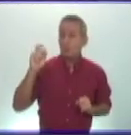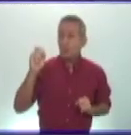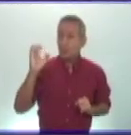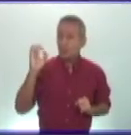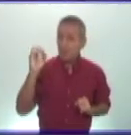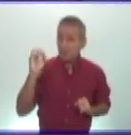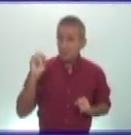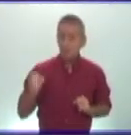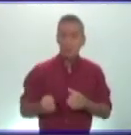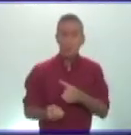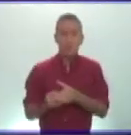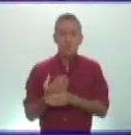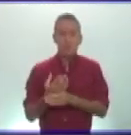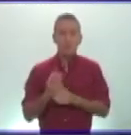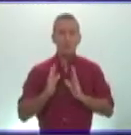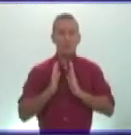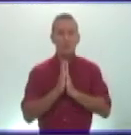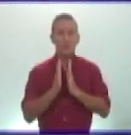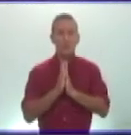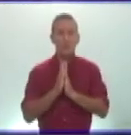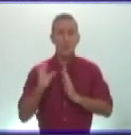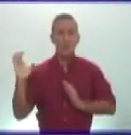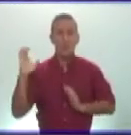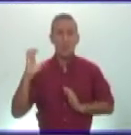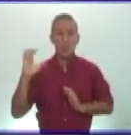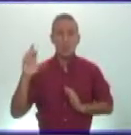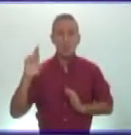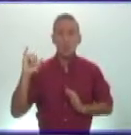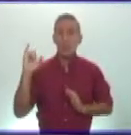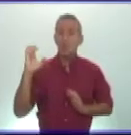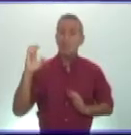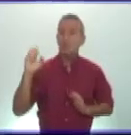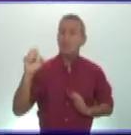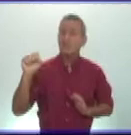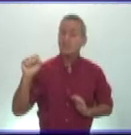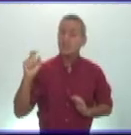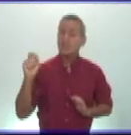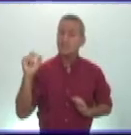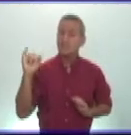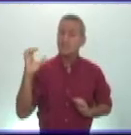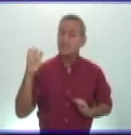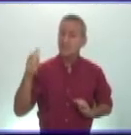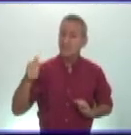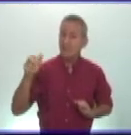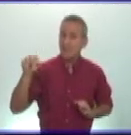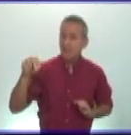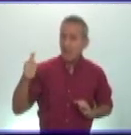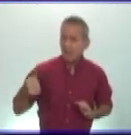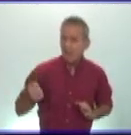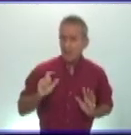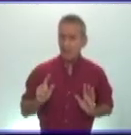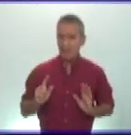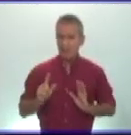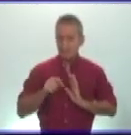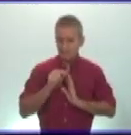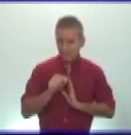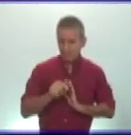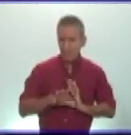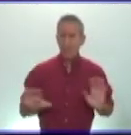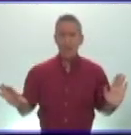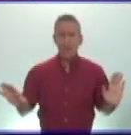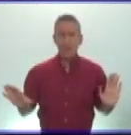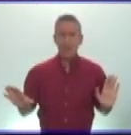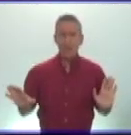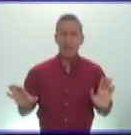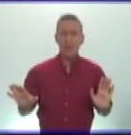religión que fue perseguida sistemáticamente por las primeras dinastías del imperio la dinastía flavia tuvo muchas movidas con los judíos en las